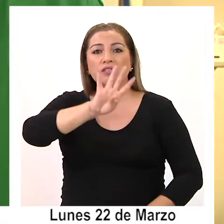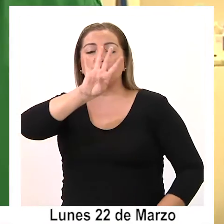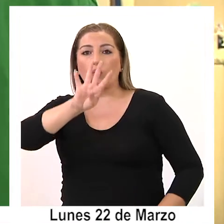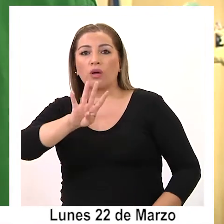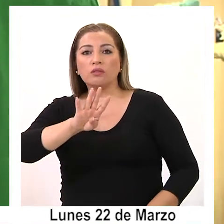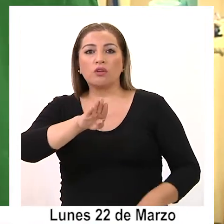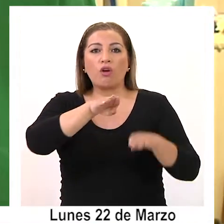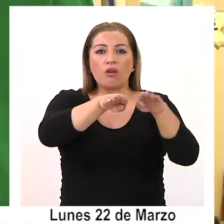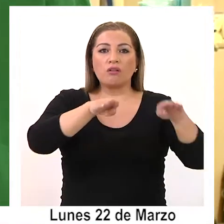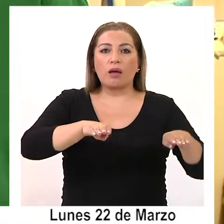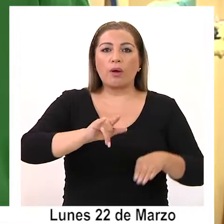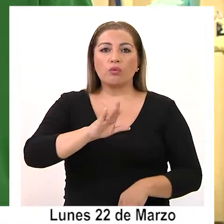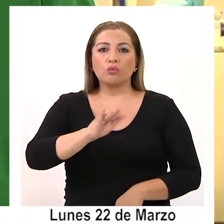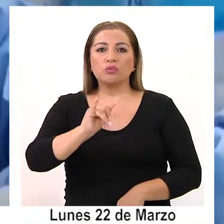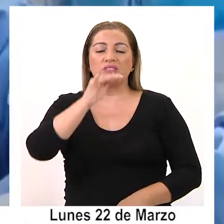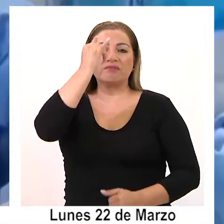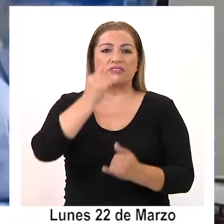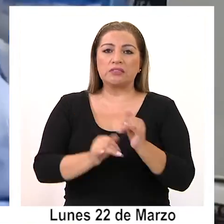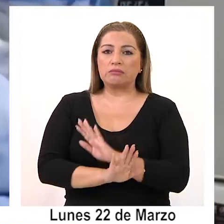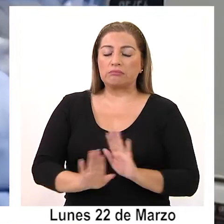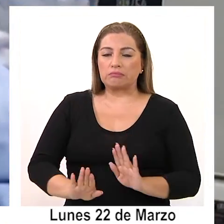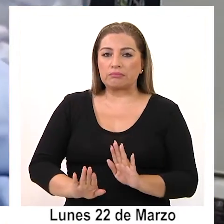camas críticas.